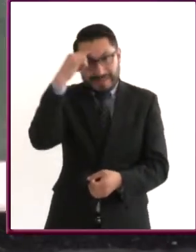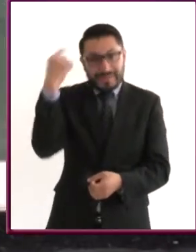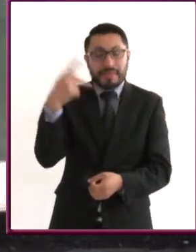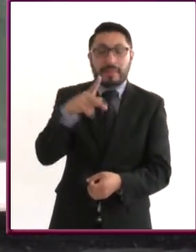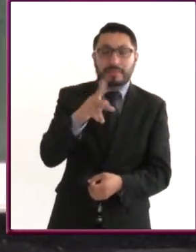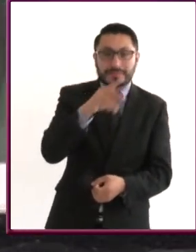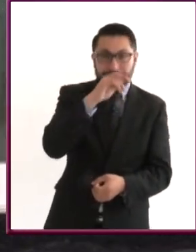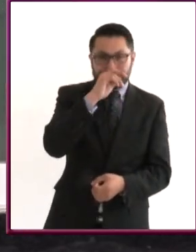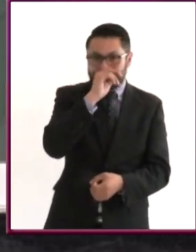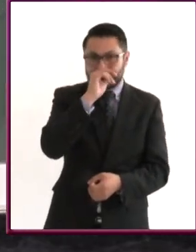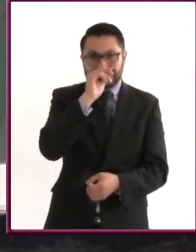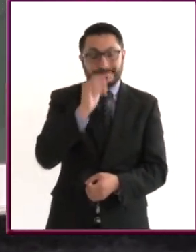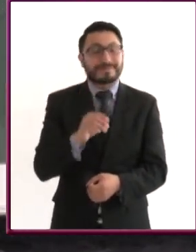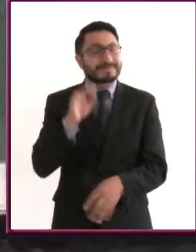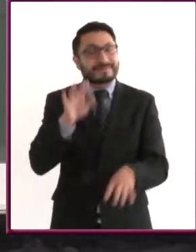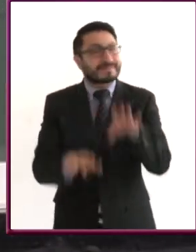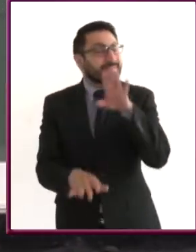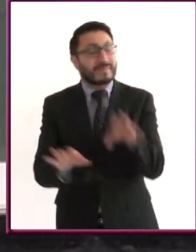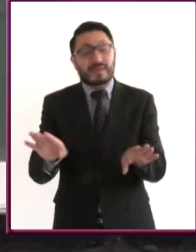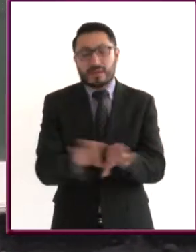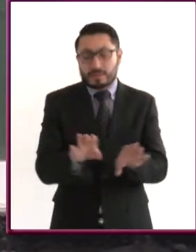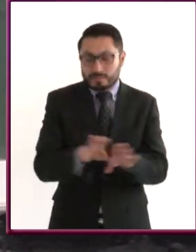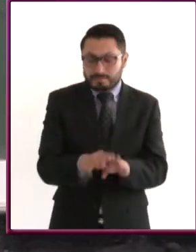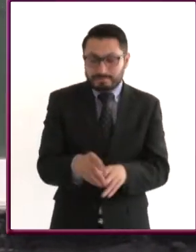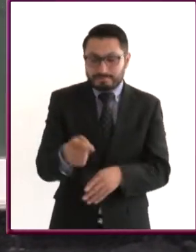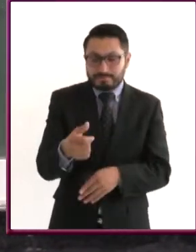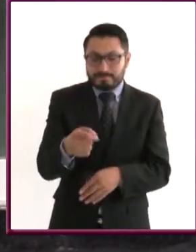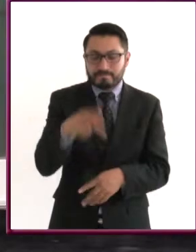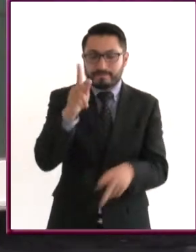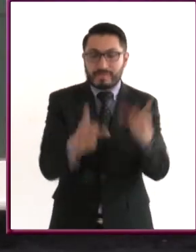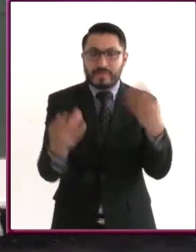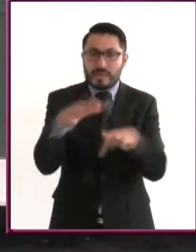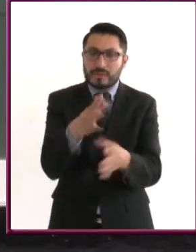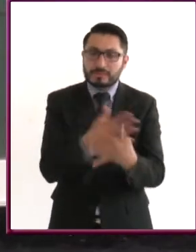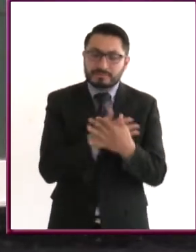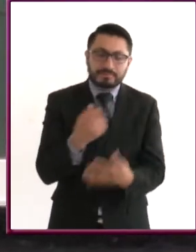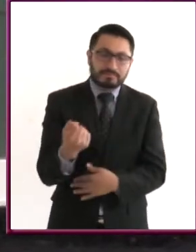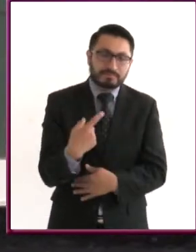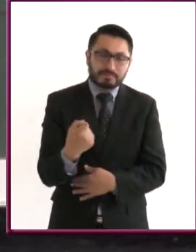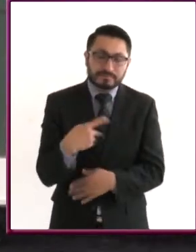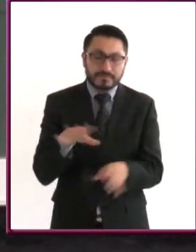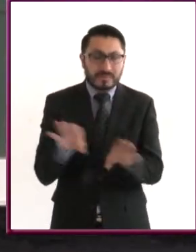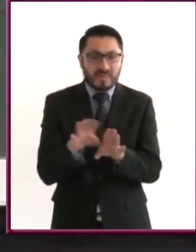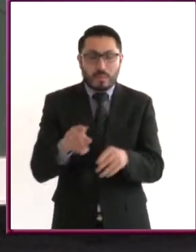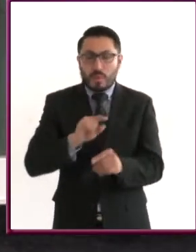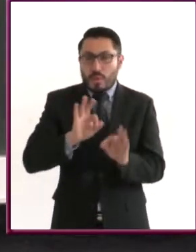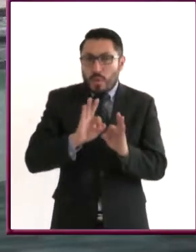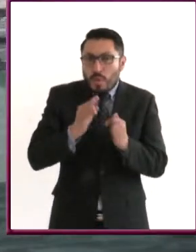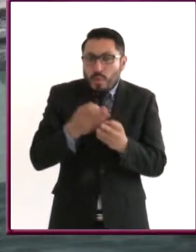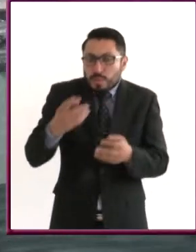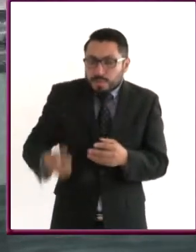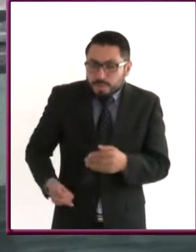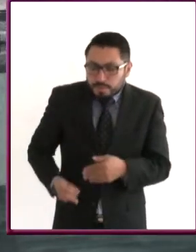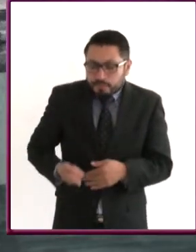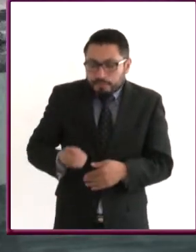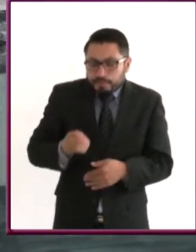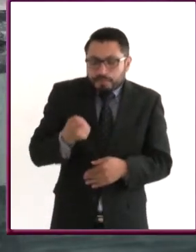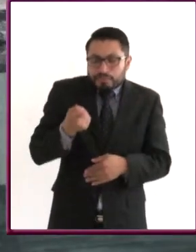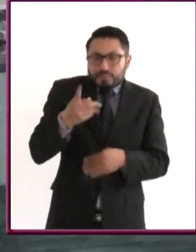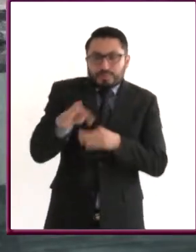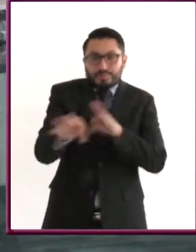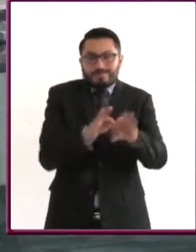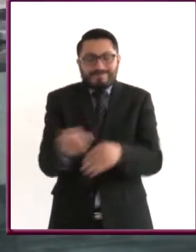pero la verdad es que pocas veces se habla de que cultivar el amor propio es un proceso de crecimiento y trabajo interior